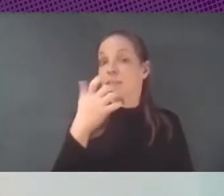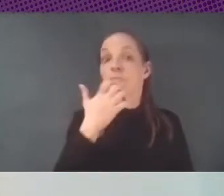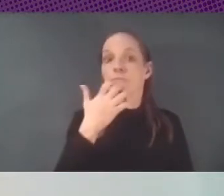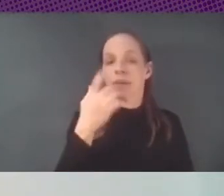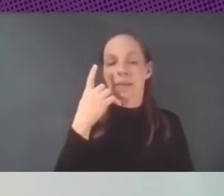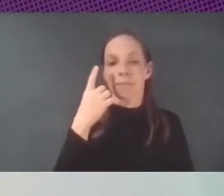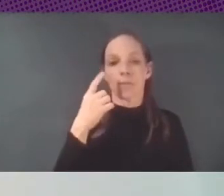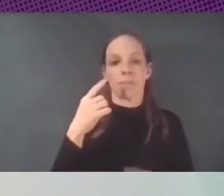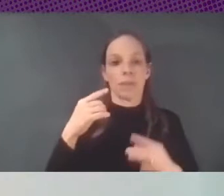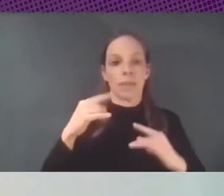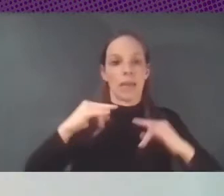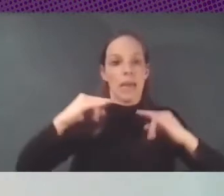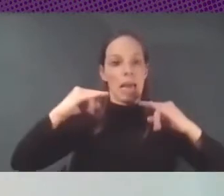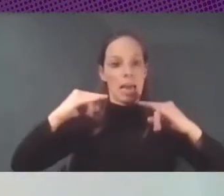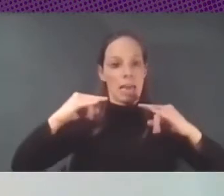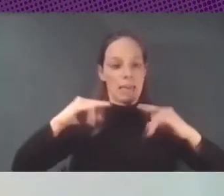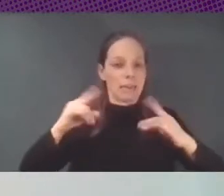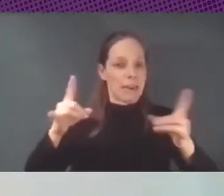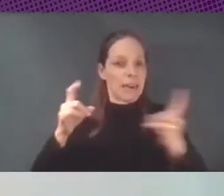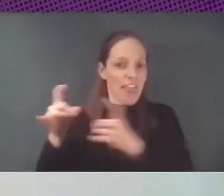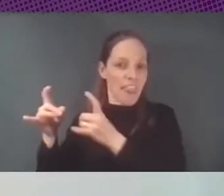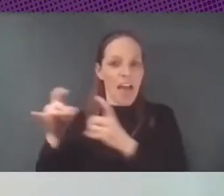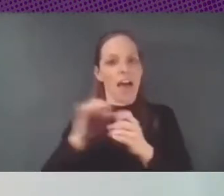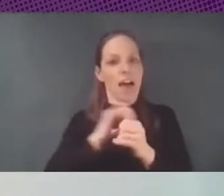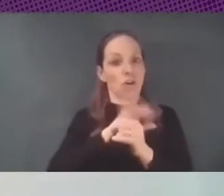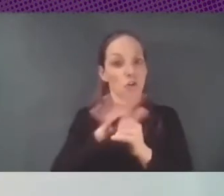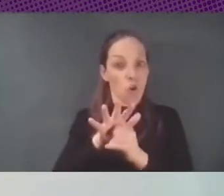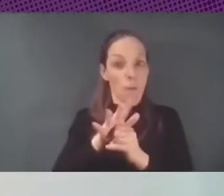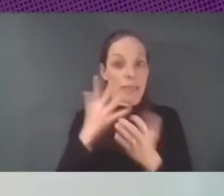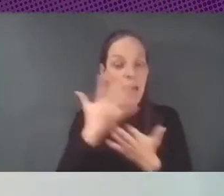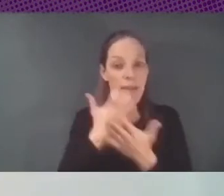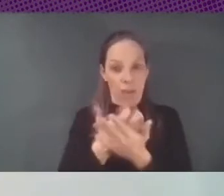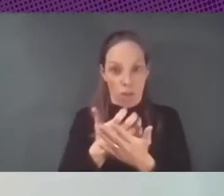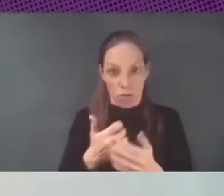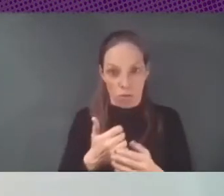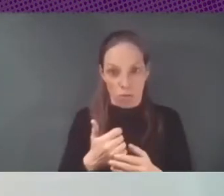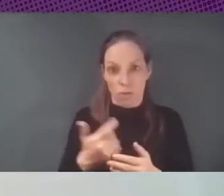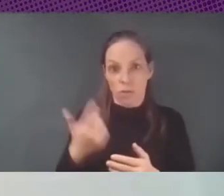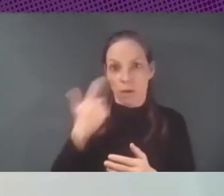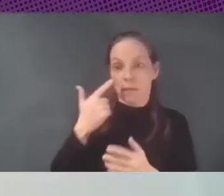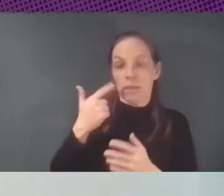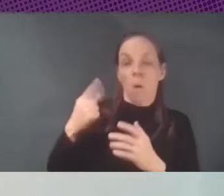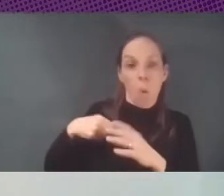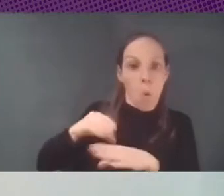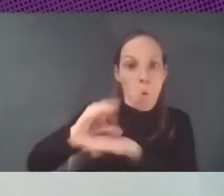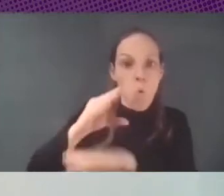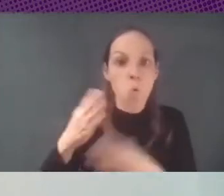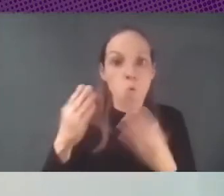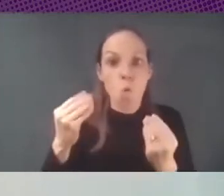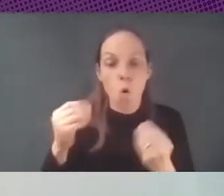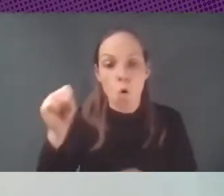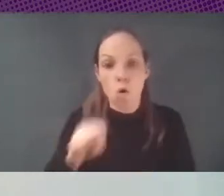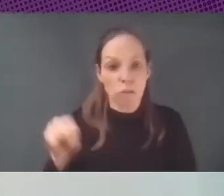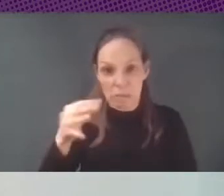euros a Indra y dicen que desperdicio de dinero como han podido cobrar tanto y a lo menos ha gastado 20 millones entonces también hay una falta de